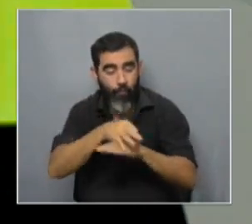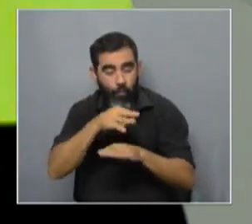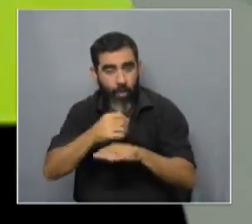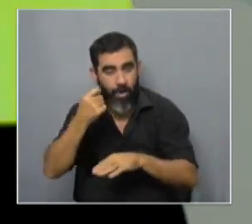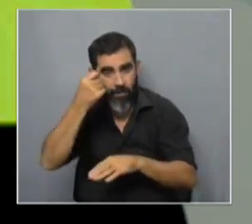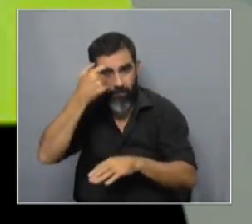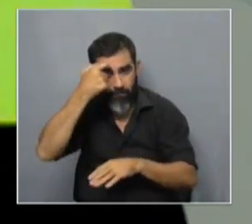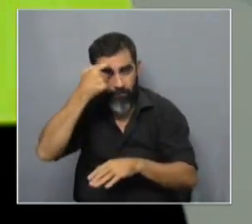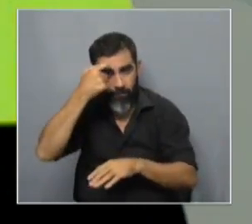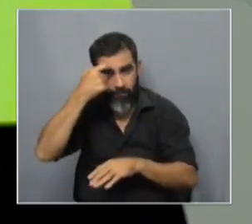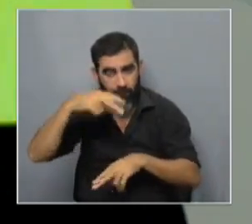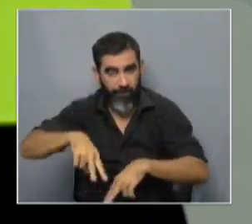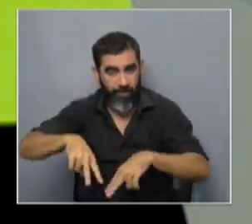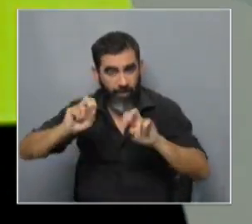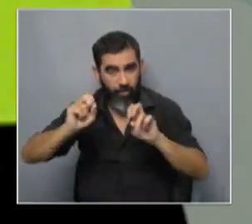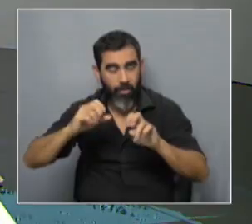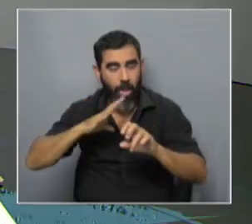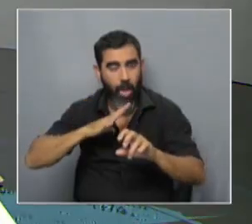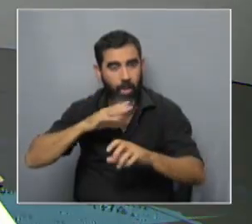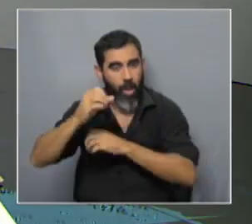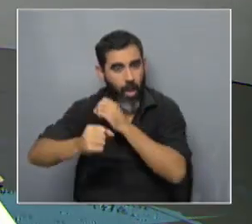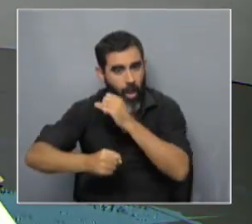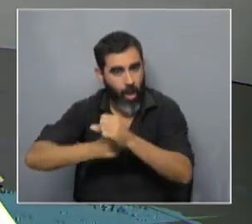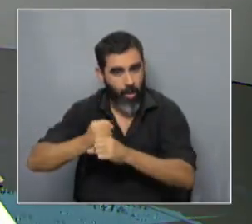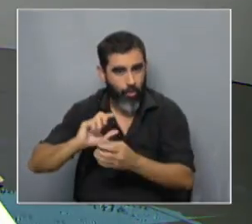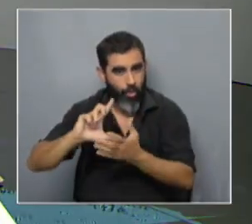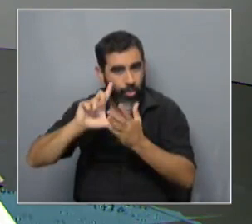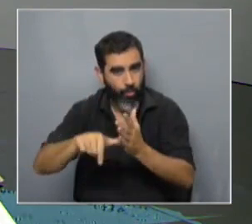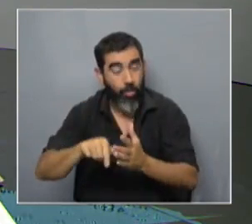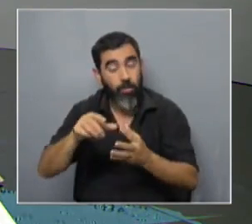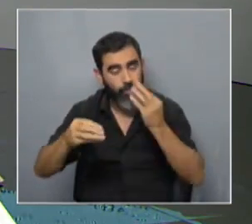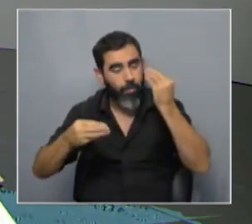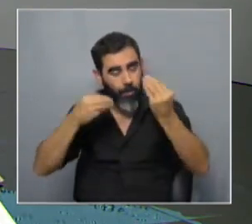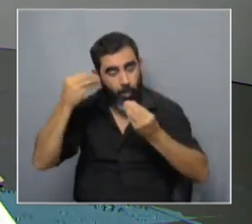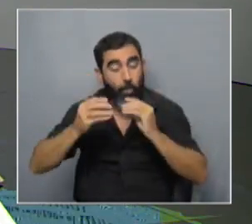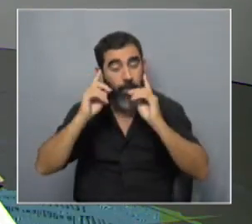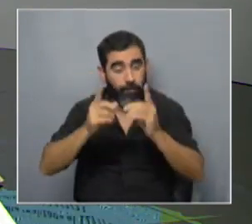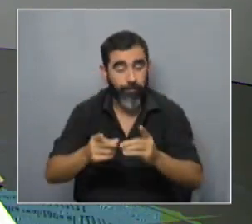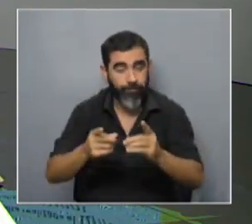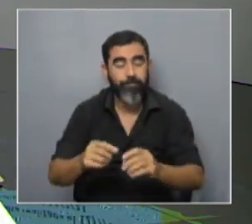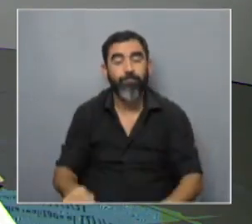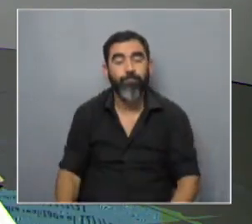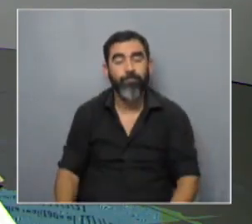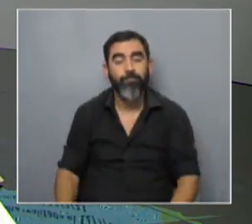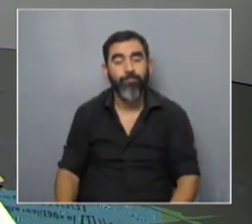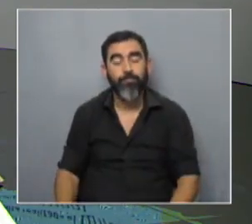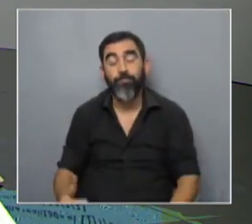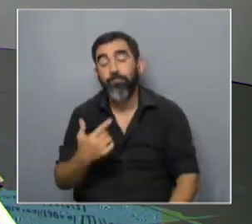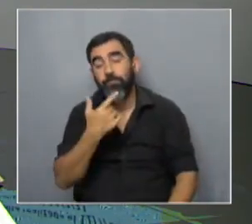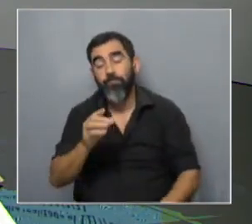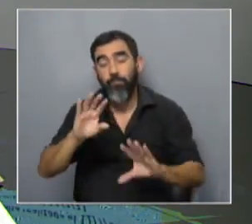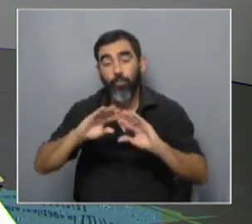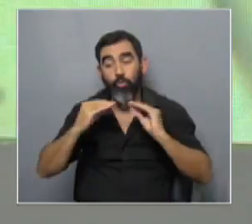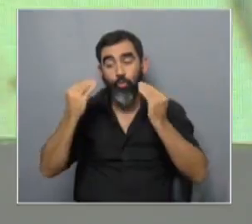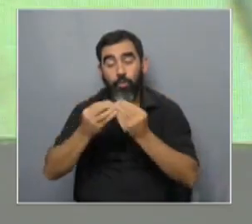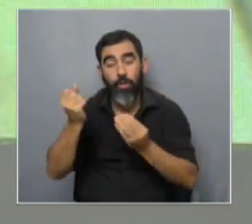una construcción que lleva décadas esa es otra de las preocupaciones o sea si uno analiza por ejemplo la cantidad